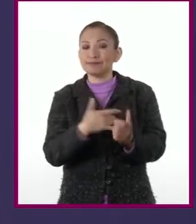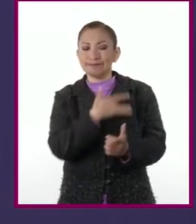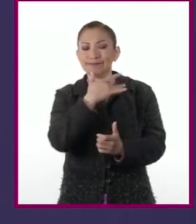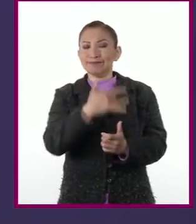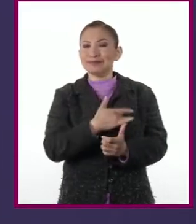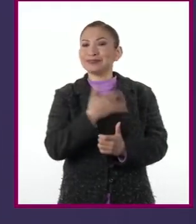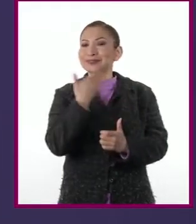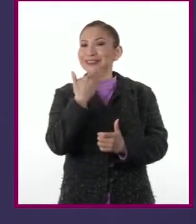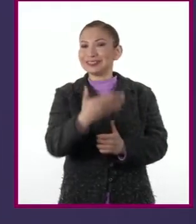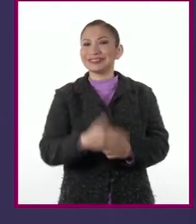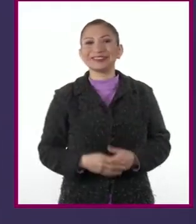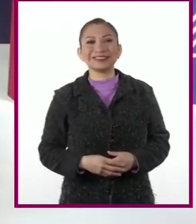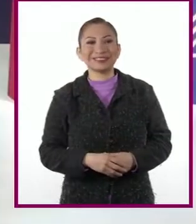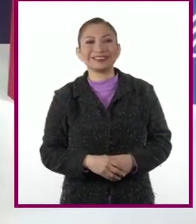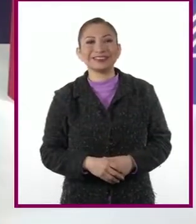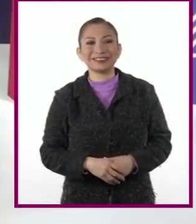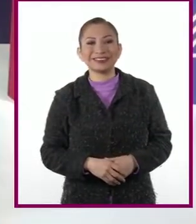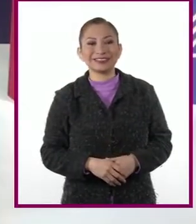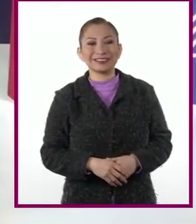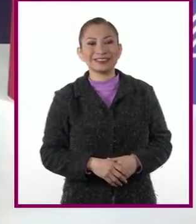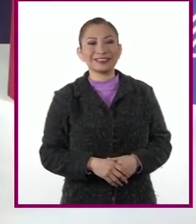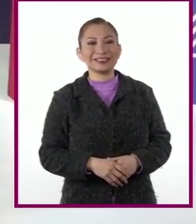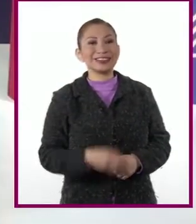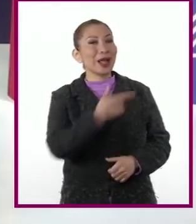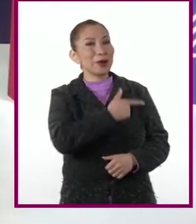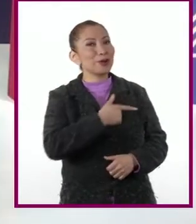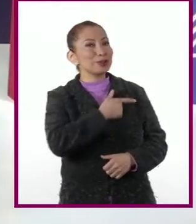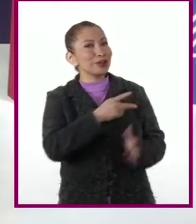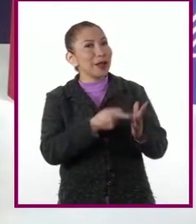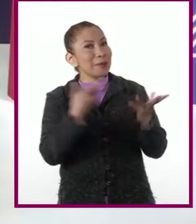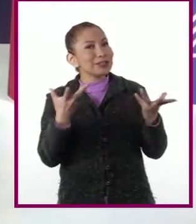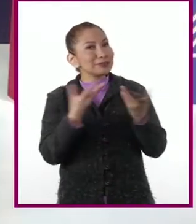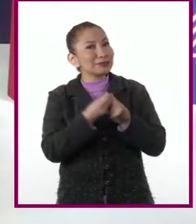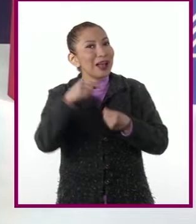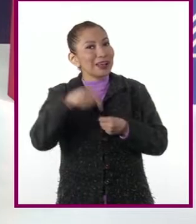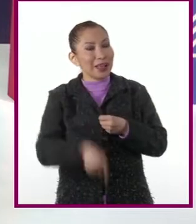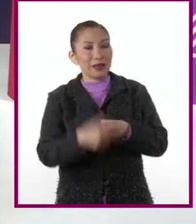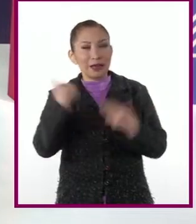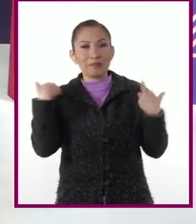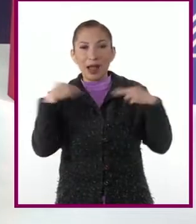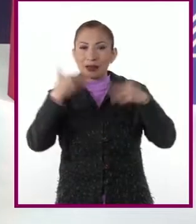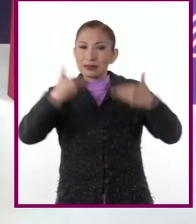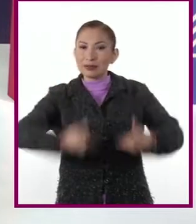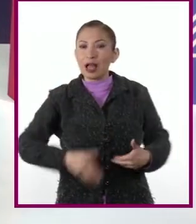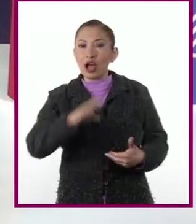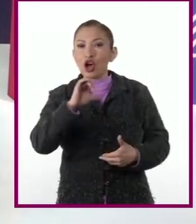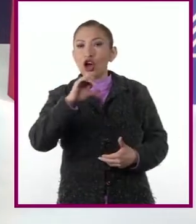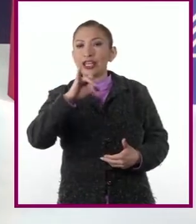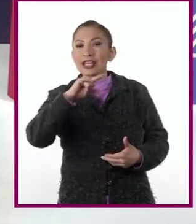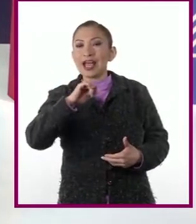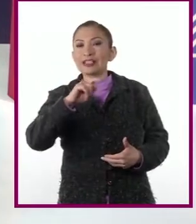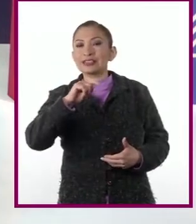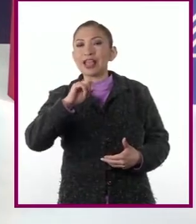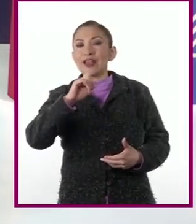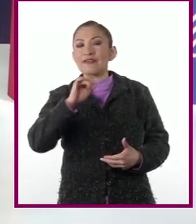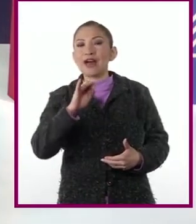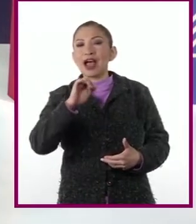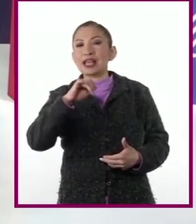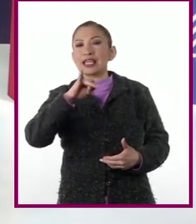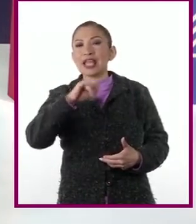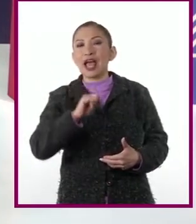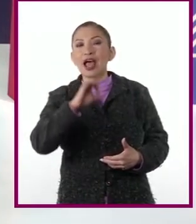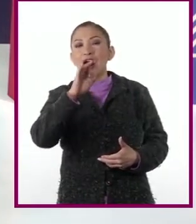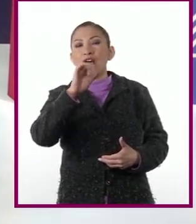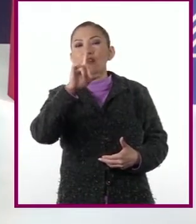sentir muy bien. ¡Qué gusto encontrarnos por aquí! Soy la profesora Corina Estefanía Flores González